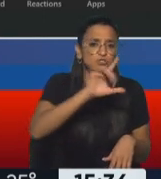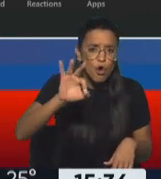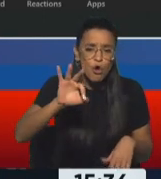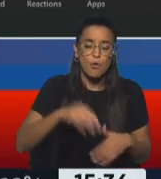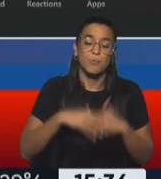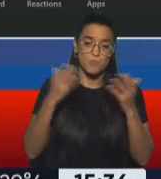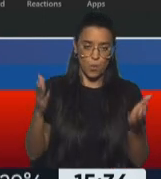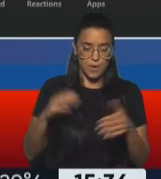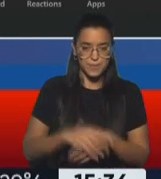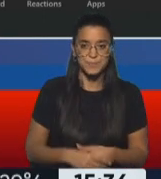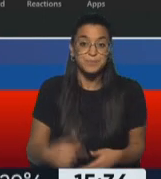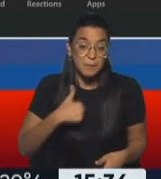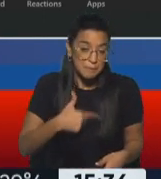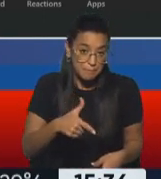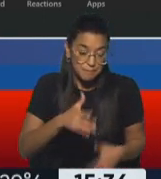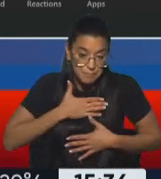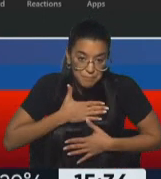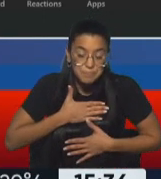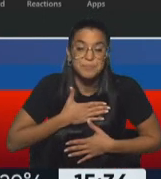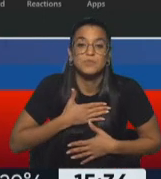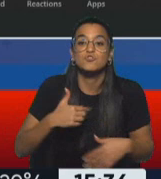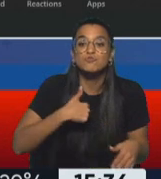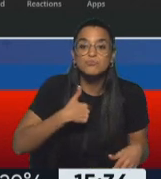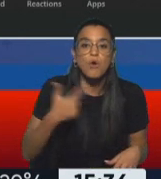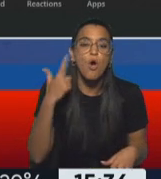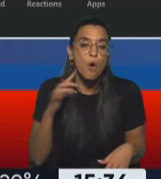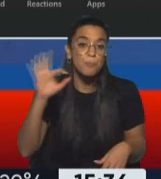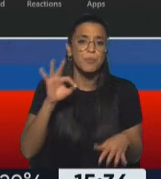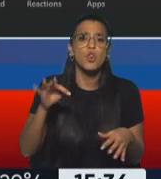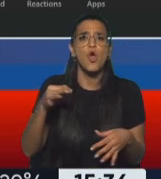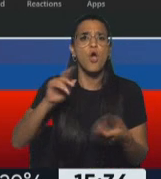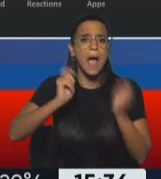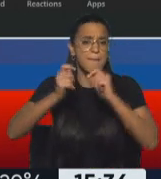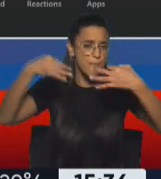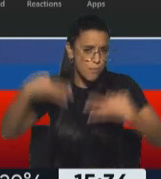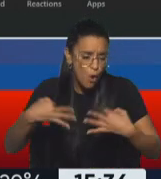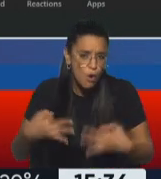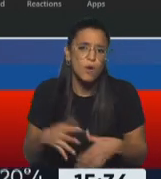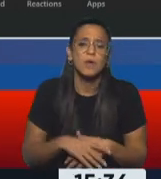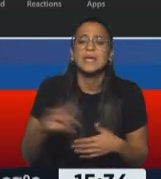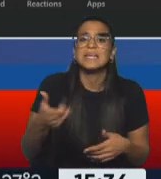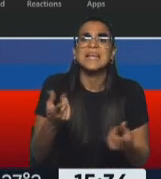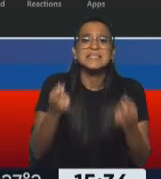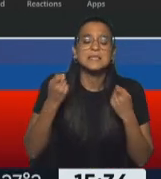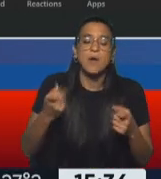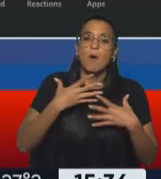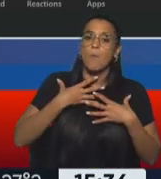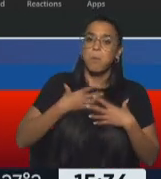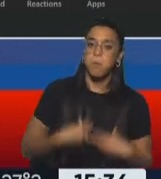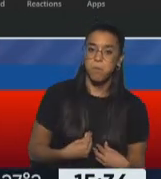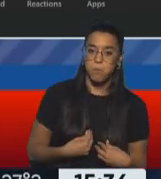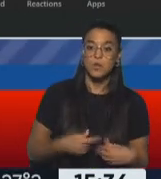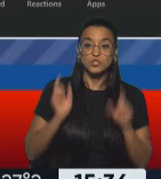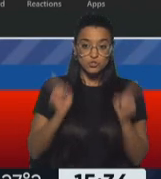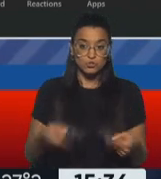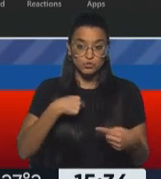Bueno, a mí particularmente me parece un buen cambio, se requería un respiro y bueno, lo digo